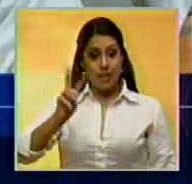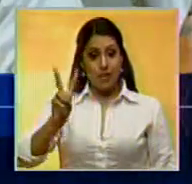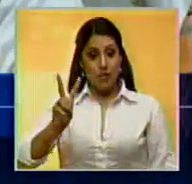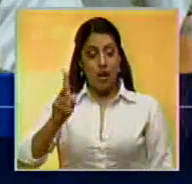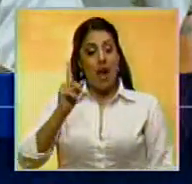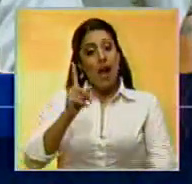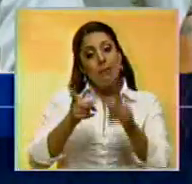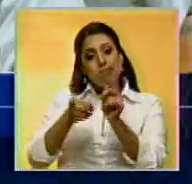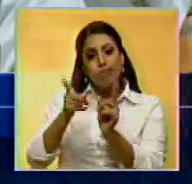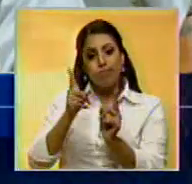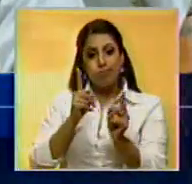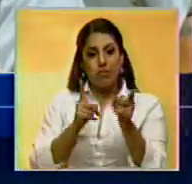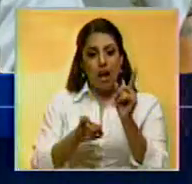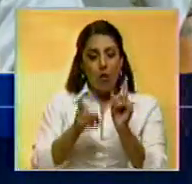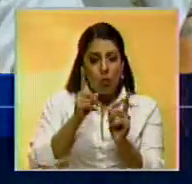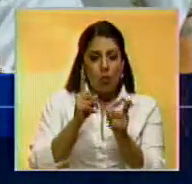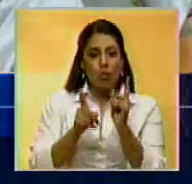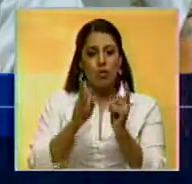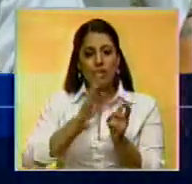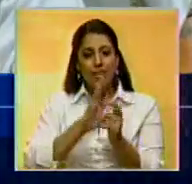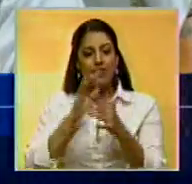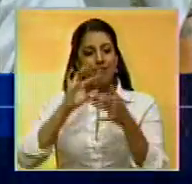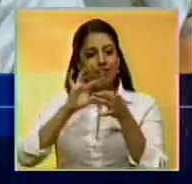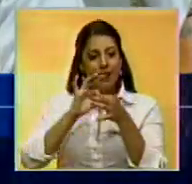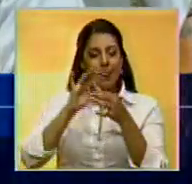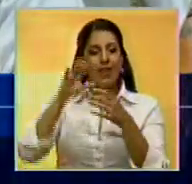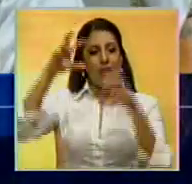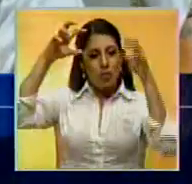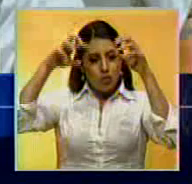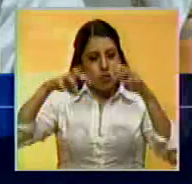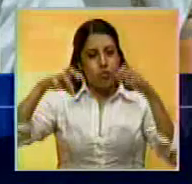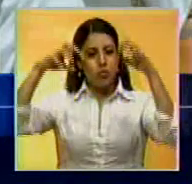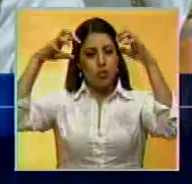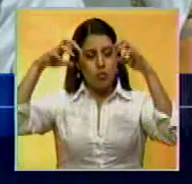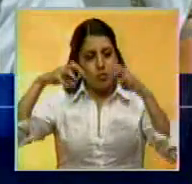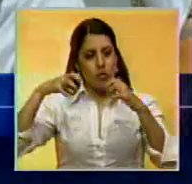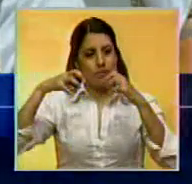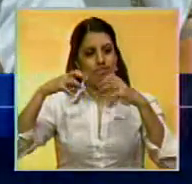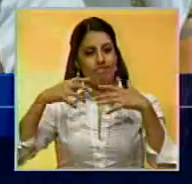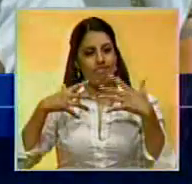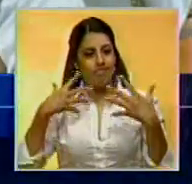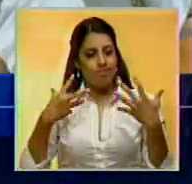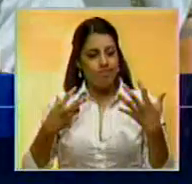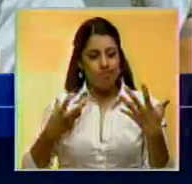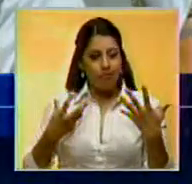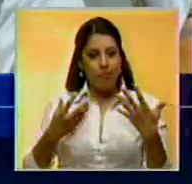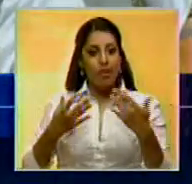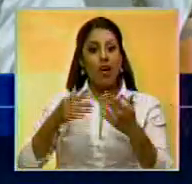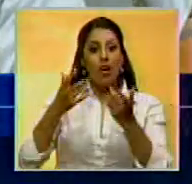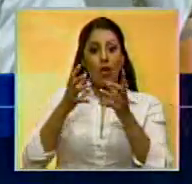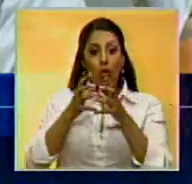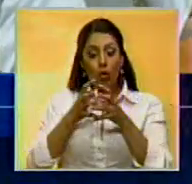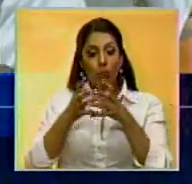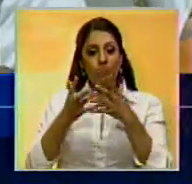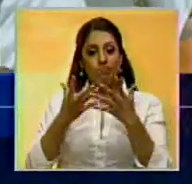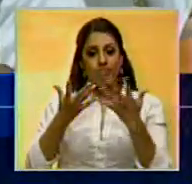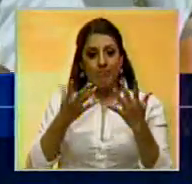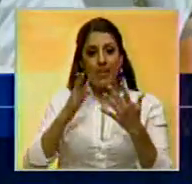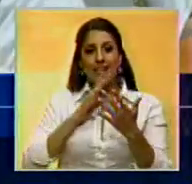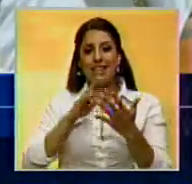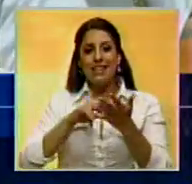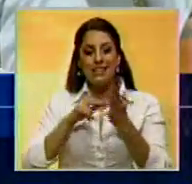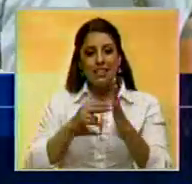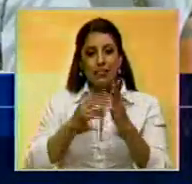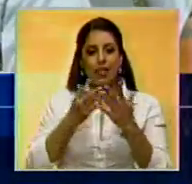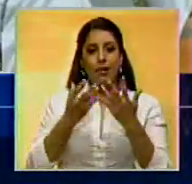algunos elementos que están vinculados a esta tormenta en los sectores que tienen que